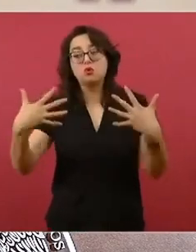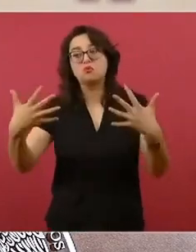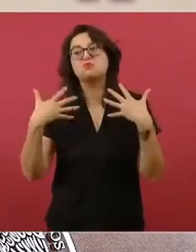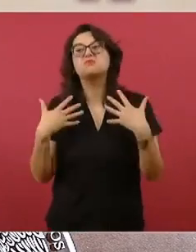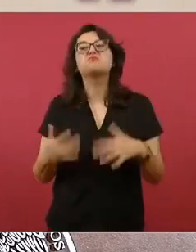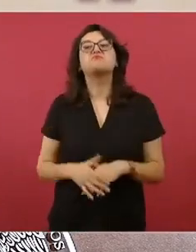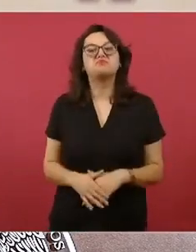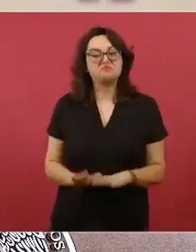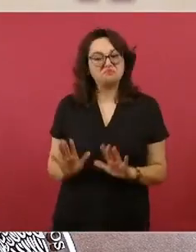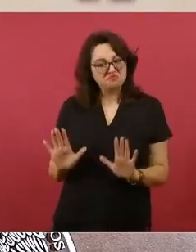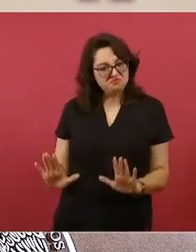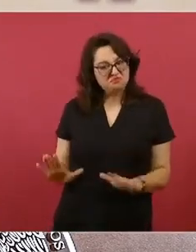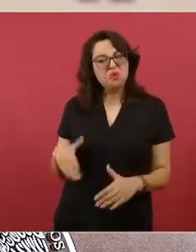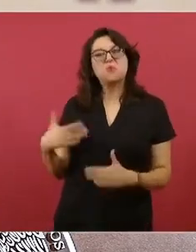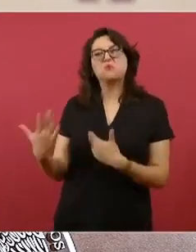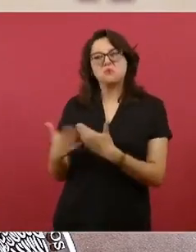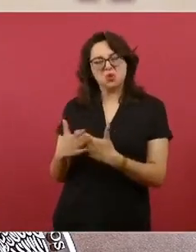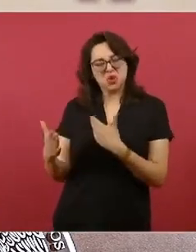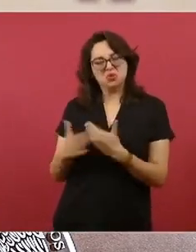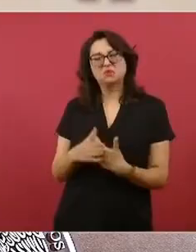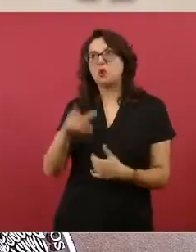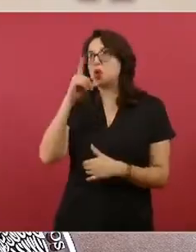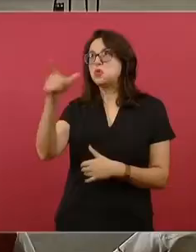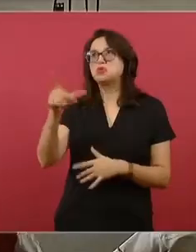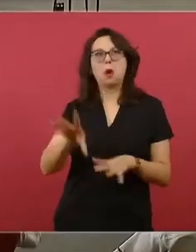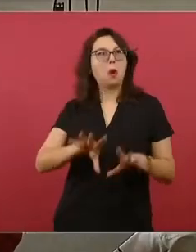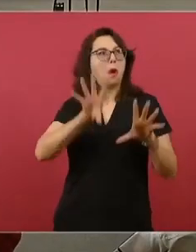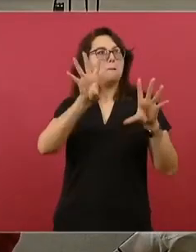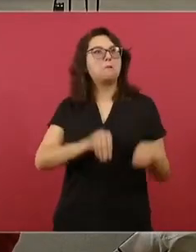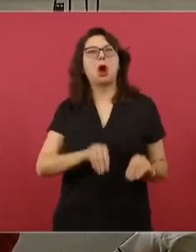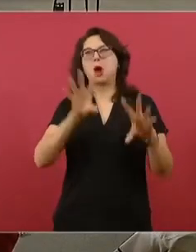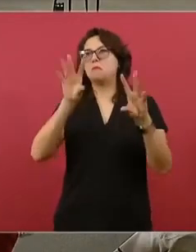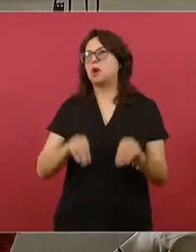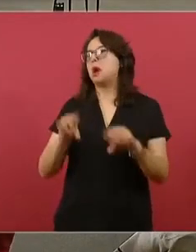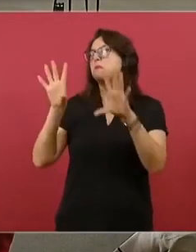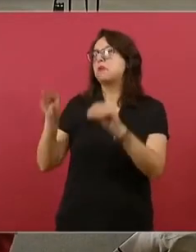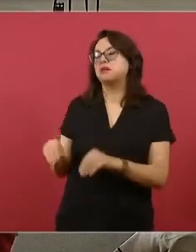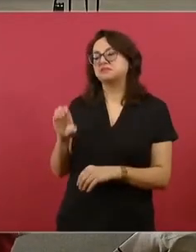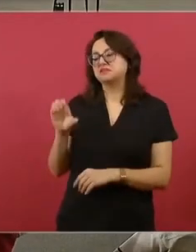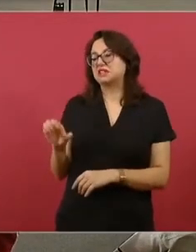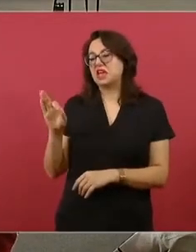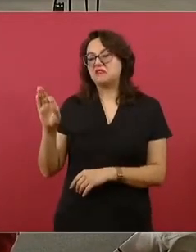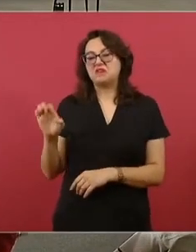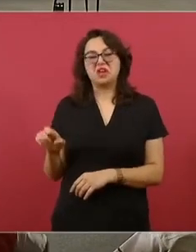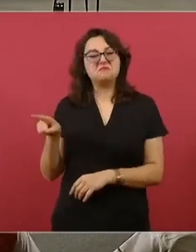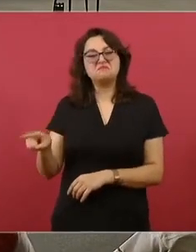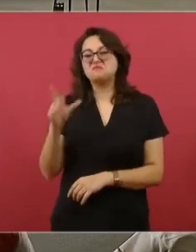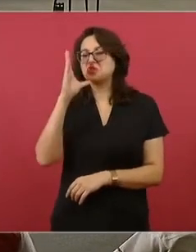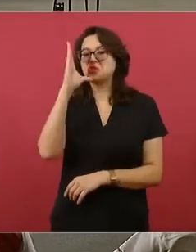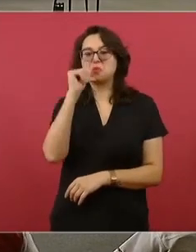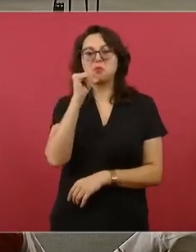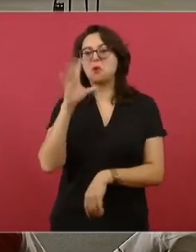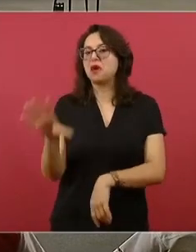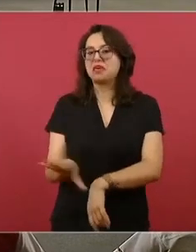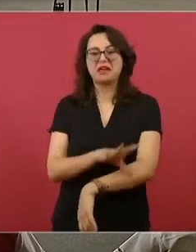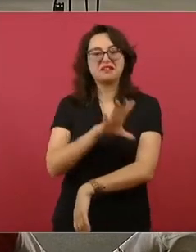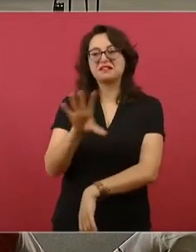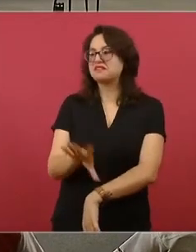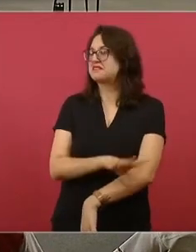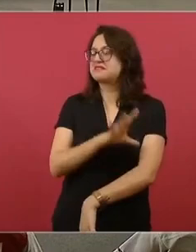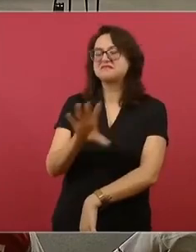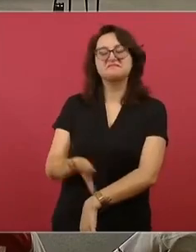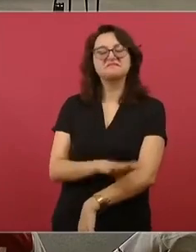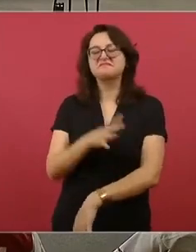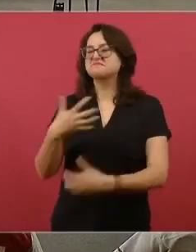y que por ello habría apagones. Esto es falso. La manipulación informativa busca